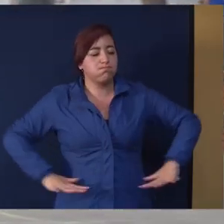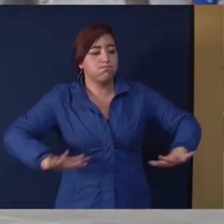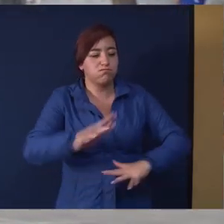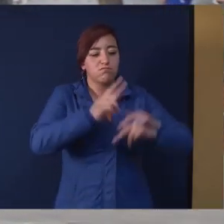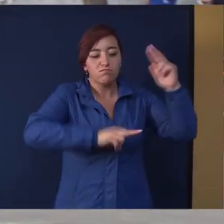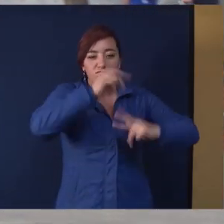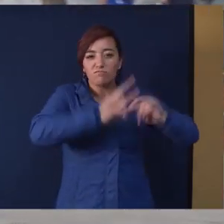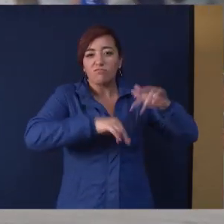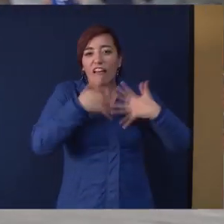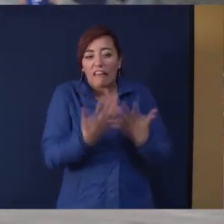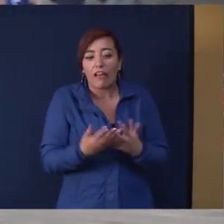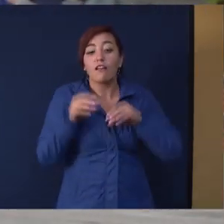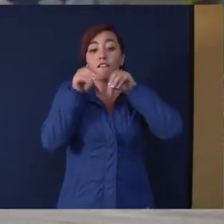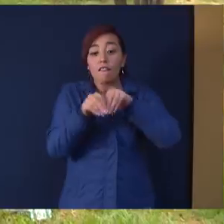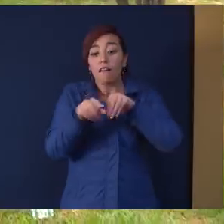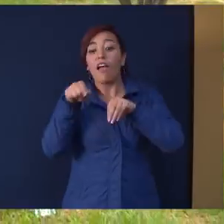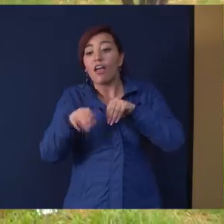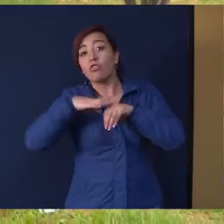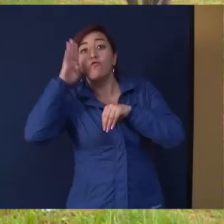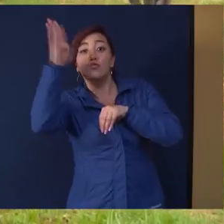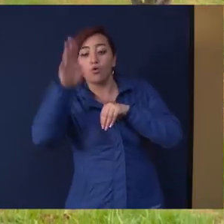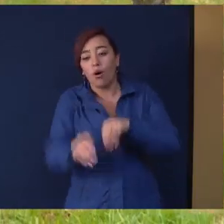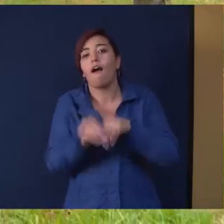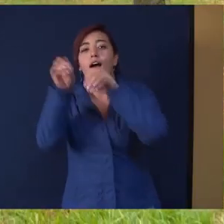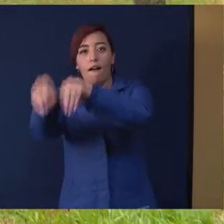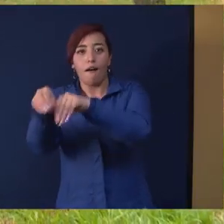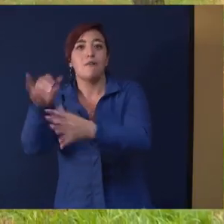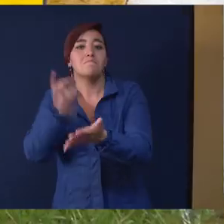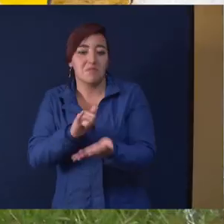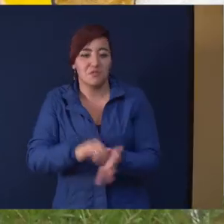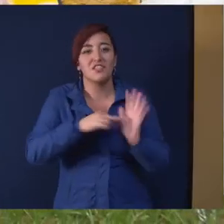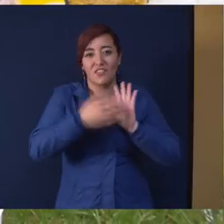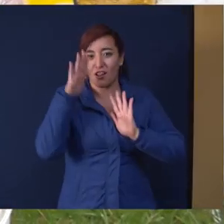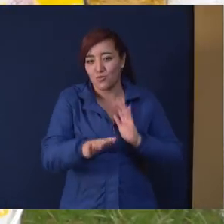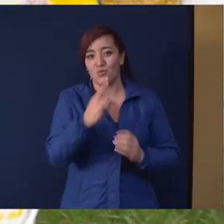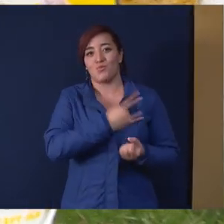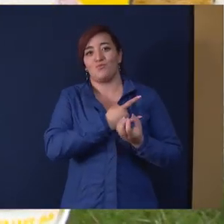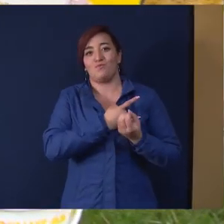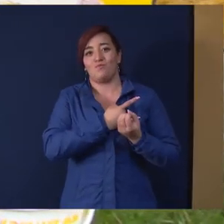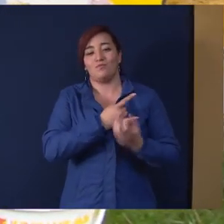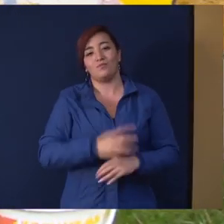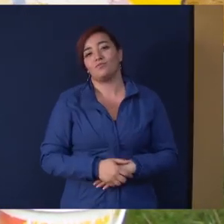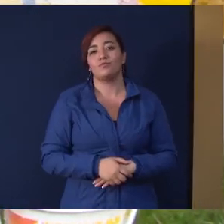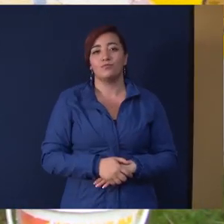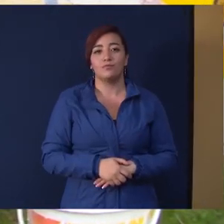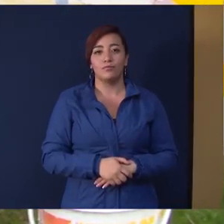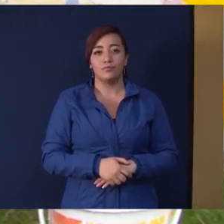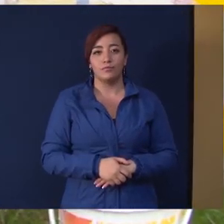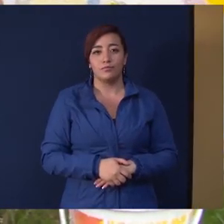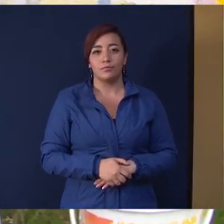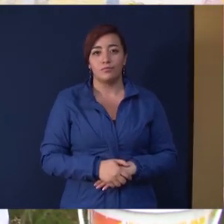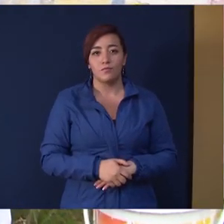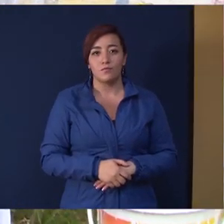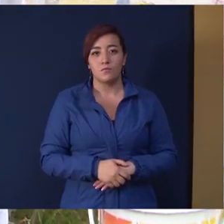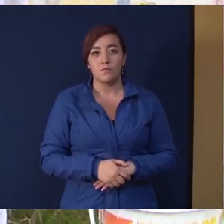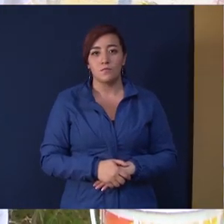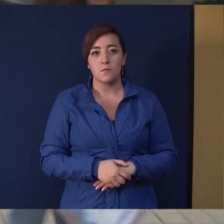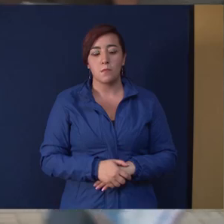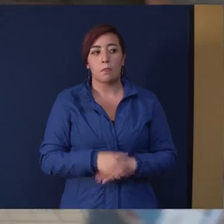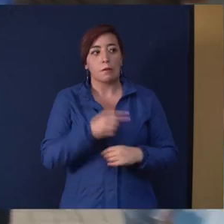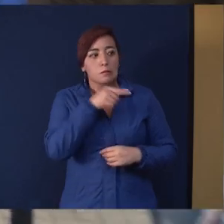que está en la construcción de formador de formadores que es lo que representa la Universidad Pedagógica Nacional Es una nueva